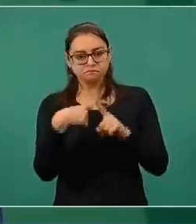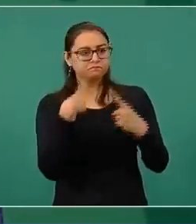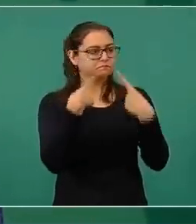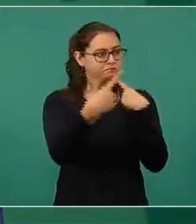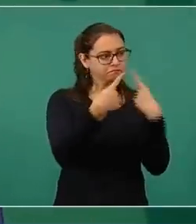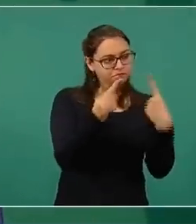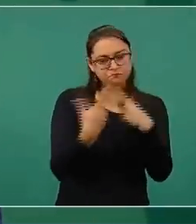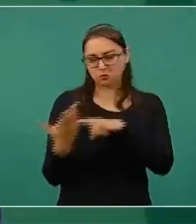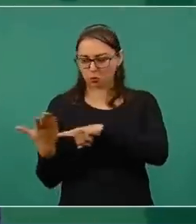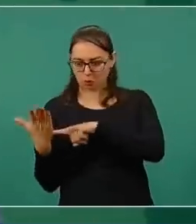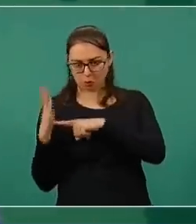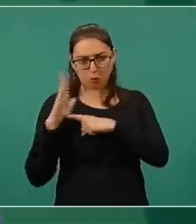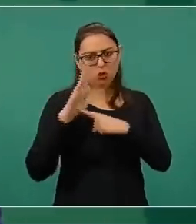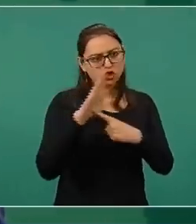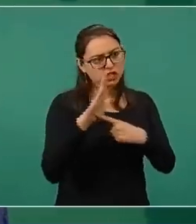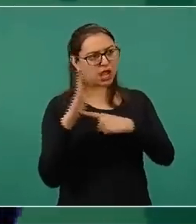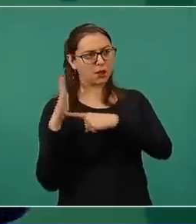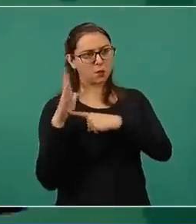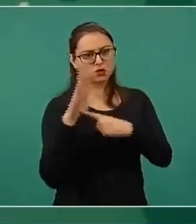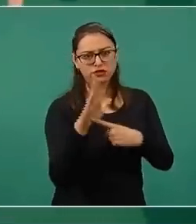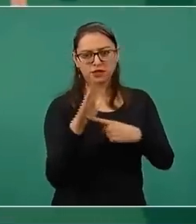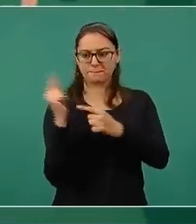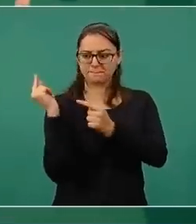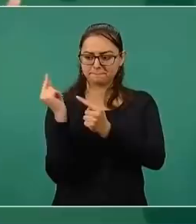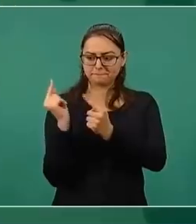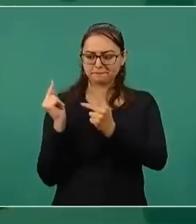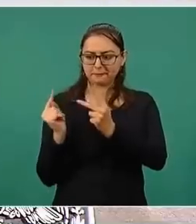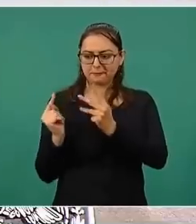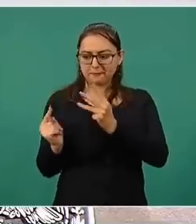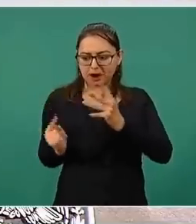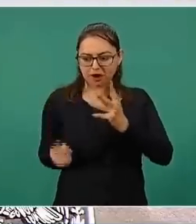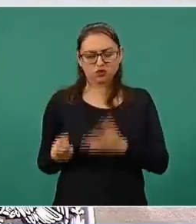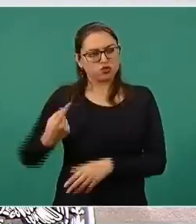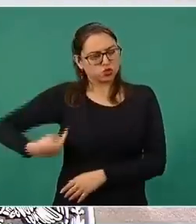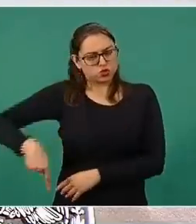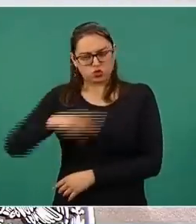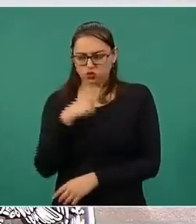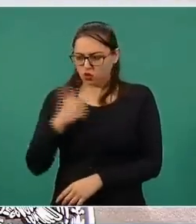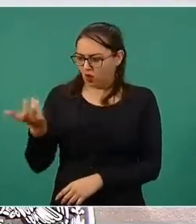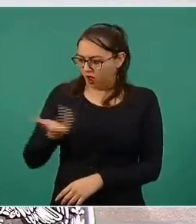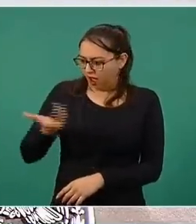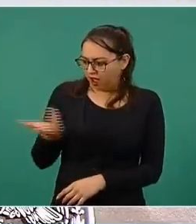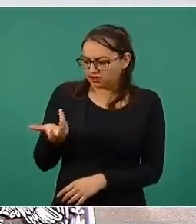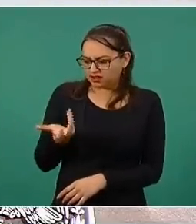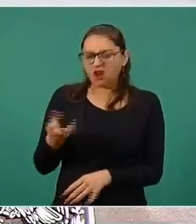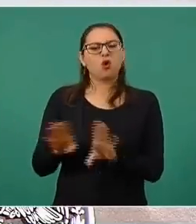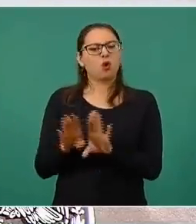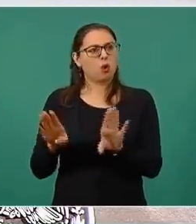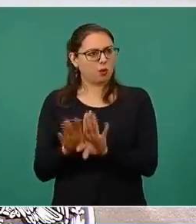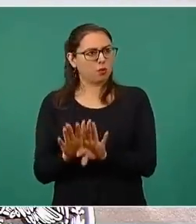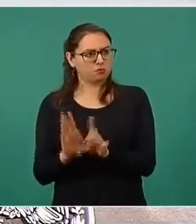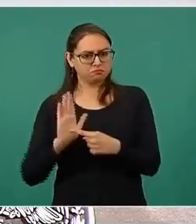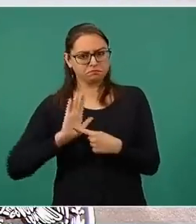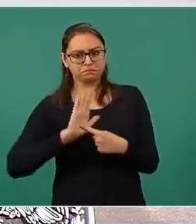el por qué de la actuación del gobierno,